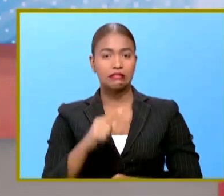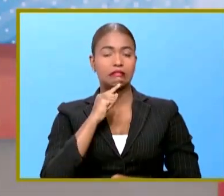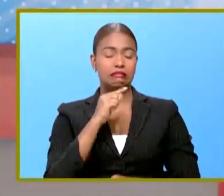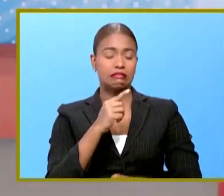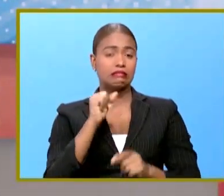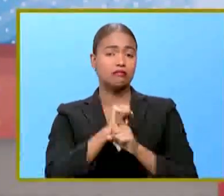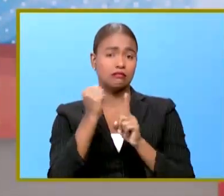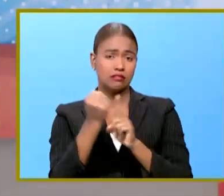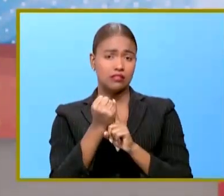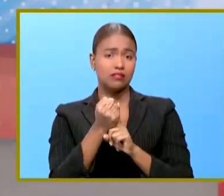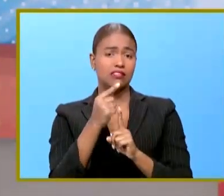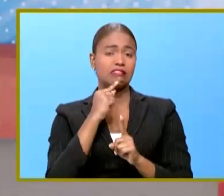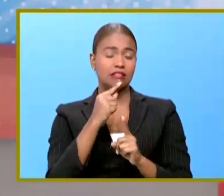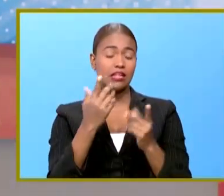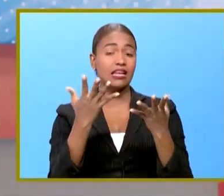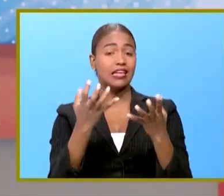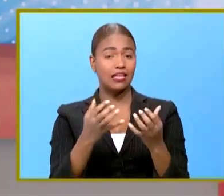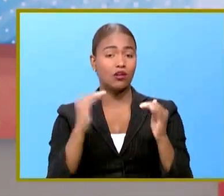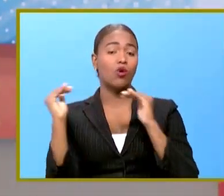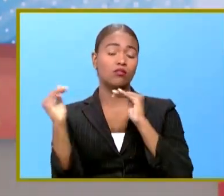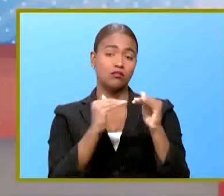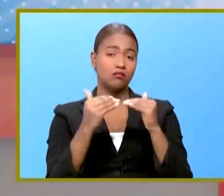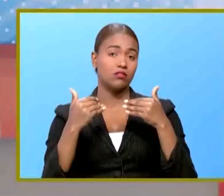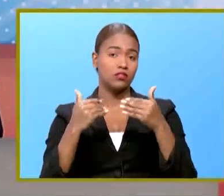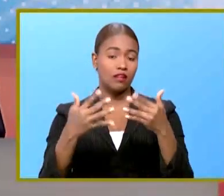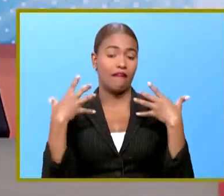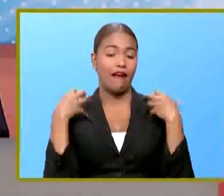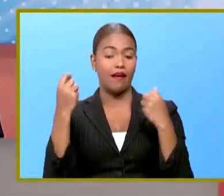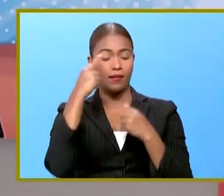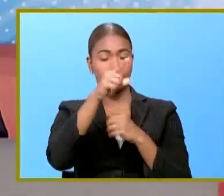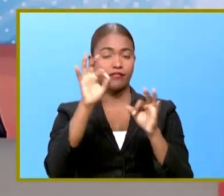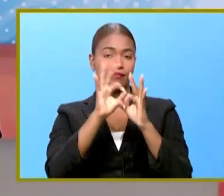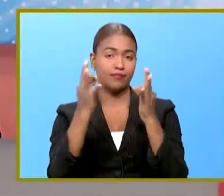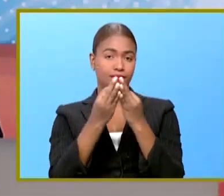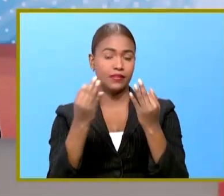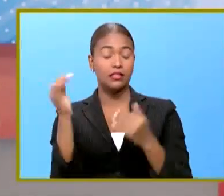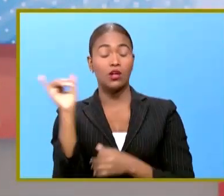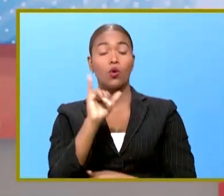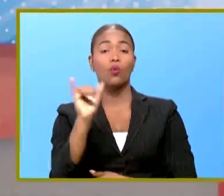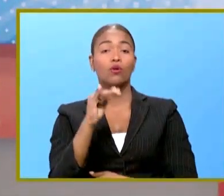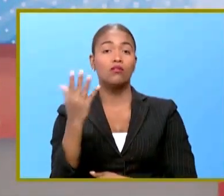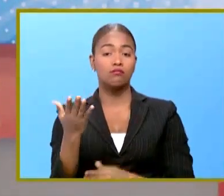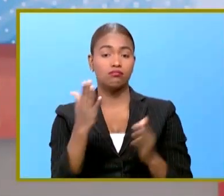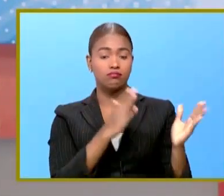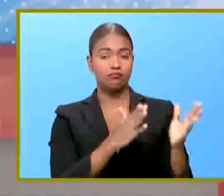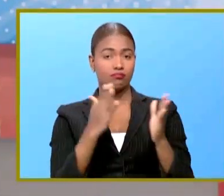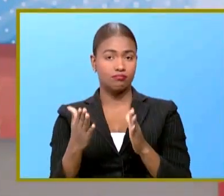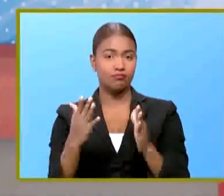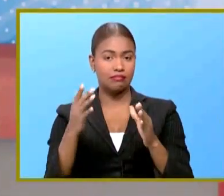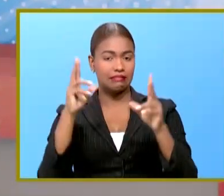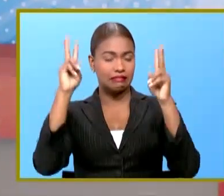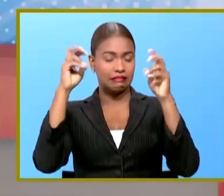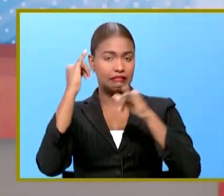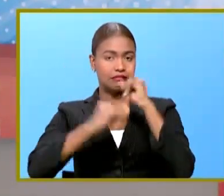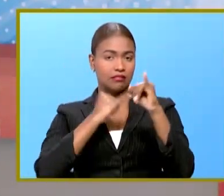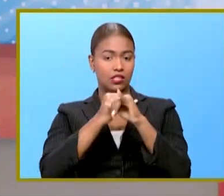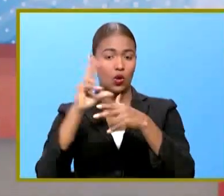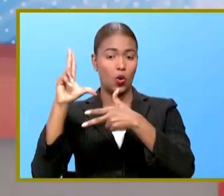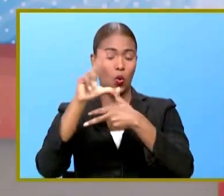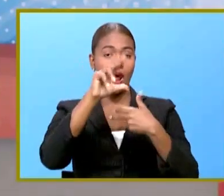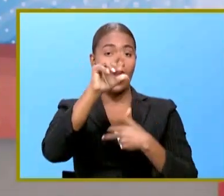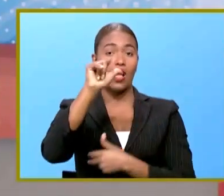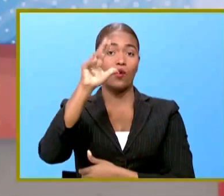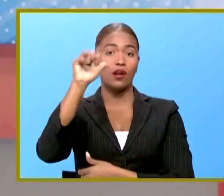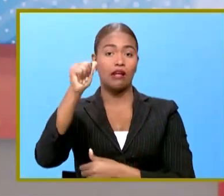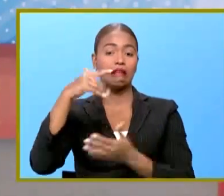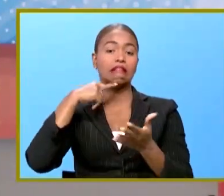terrible del que esperamos se haga justicia fortaleza para estos familiares mientras tanto en el plano internacional el huracán Laura